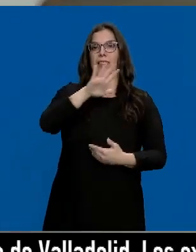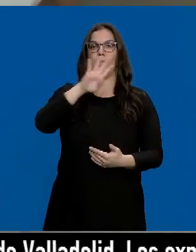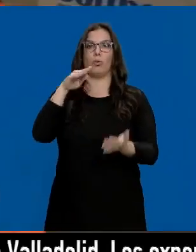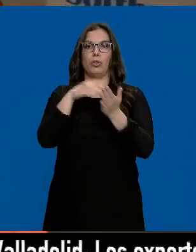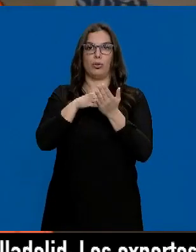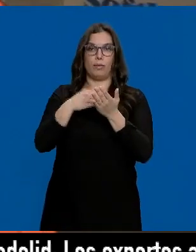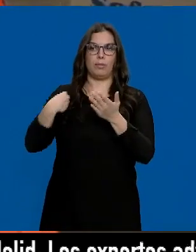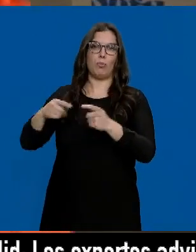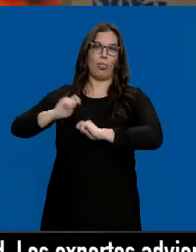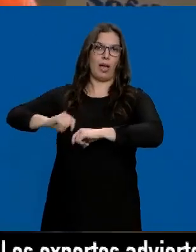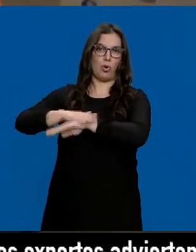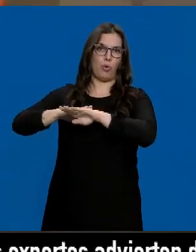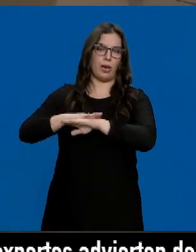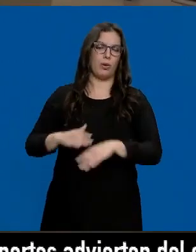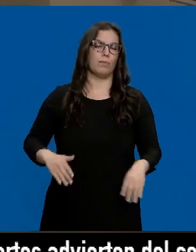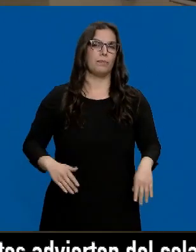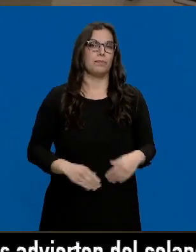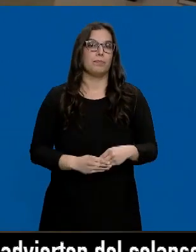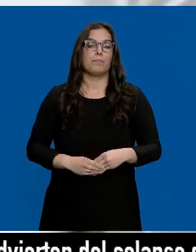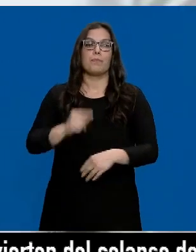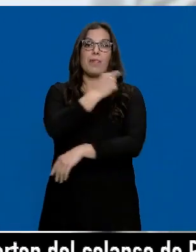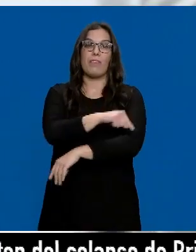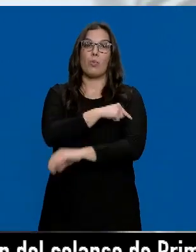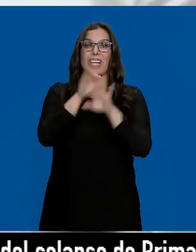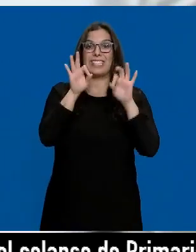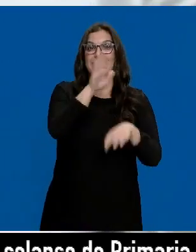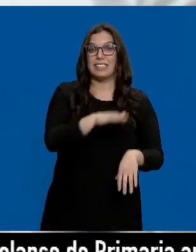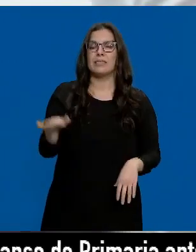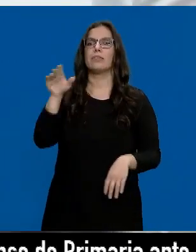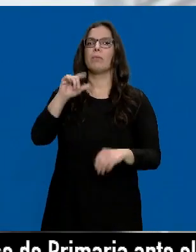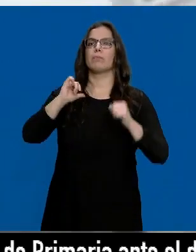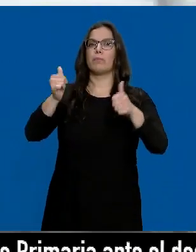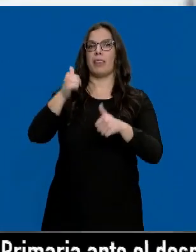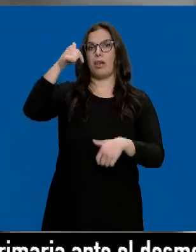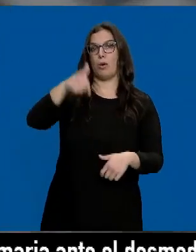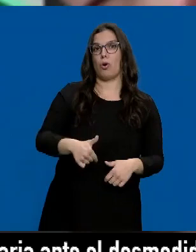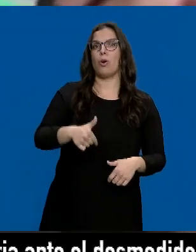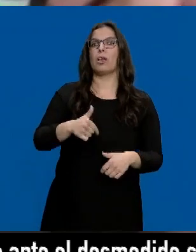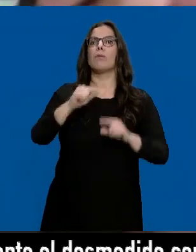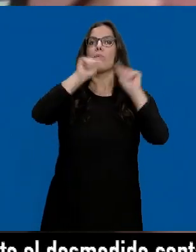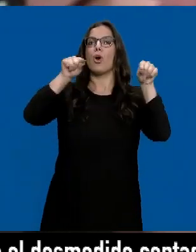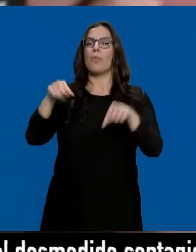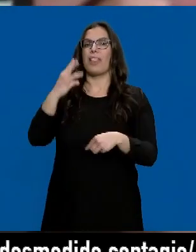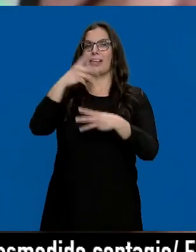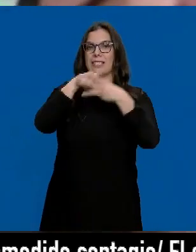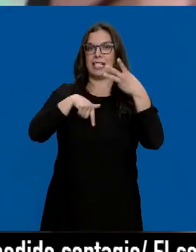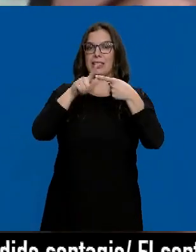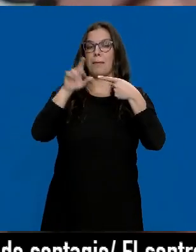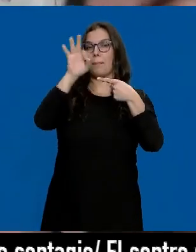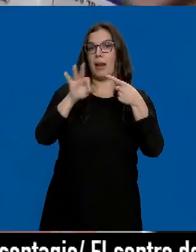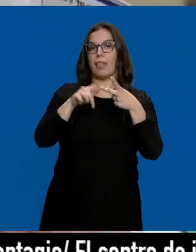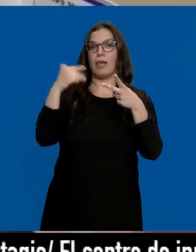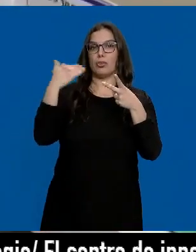enviadas por el gobierno a Castilla y León. La vacuna pediátrica comienza a inyectarse hoy en tres provincias, Palencia,